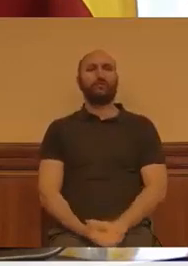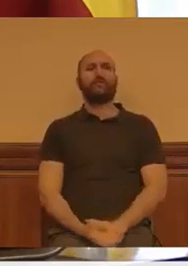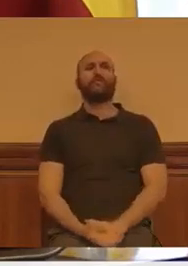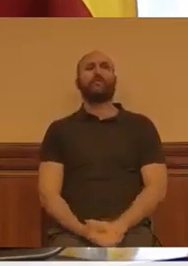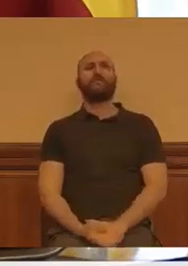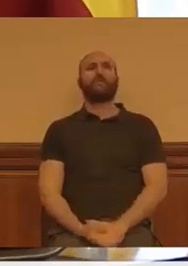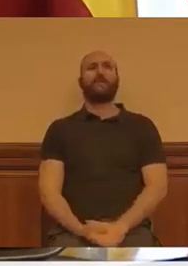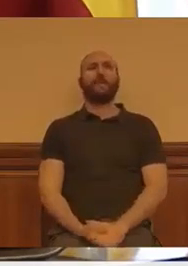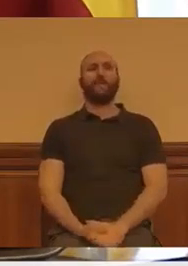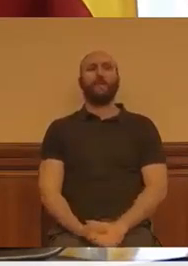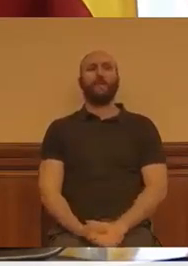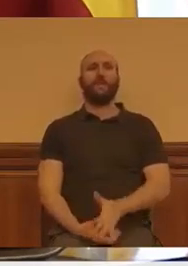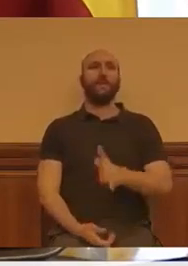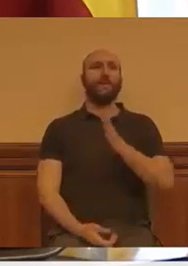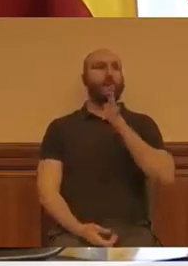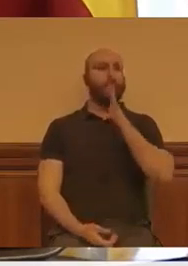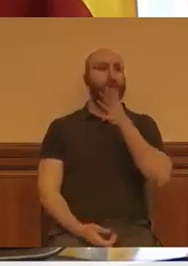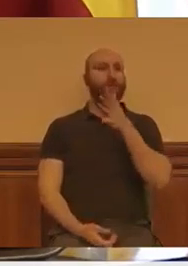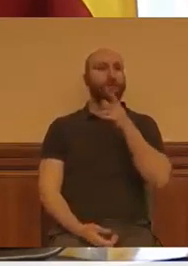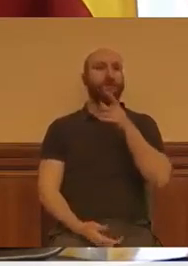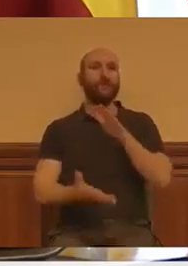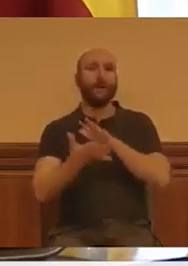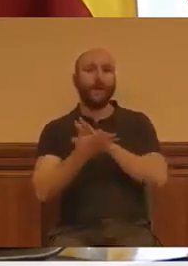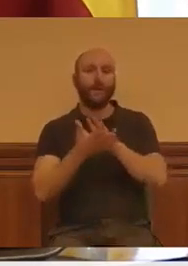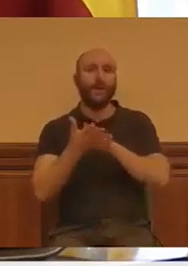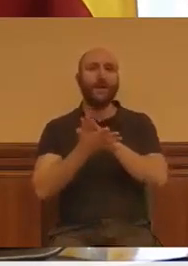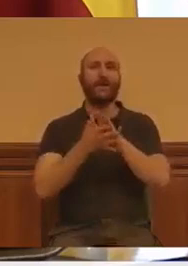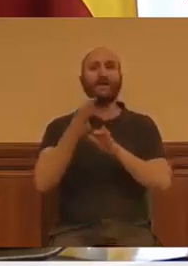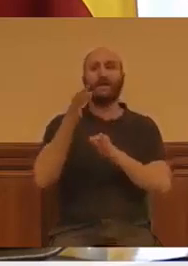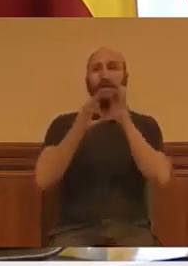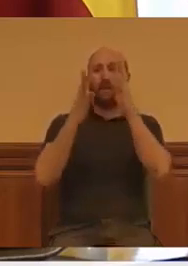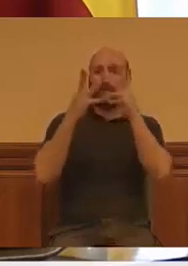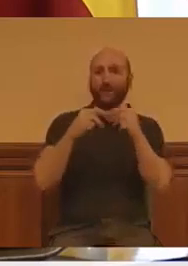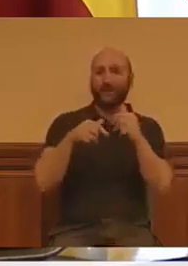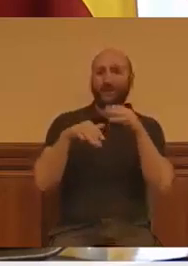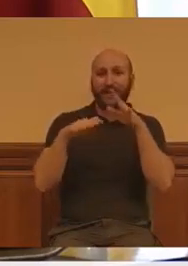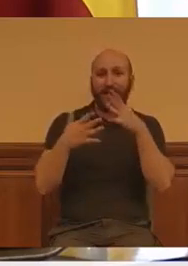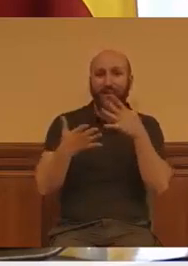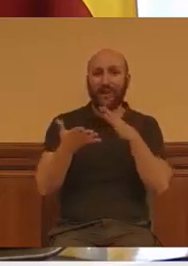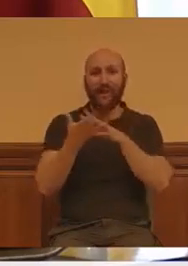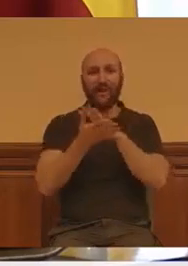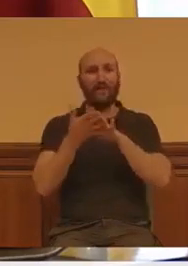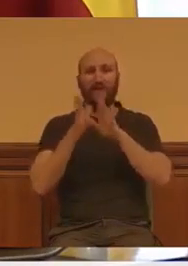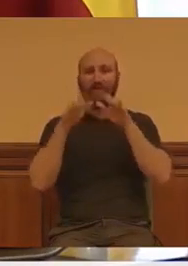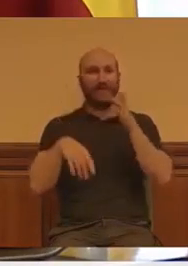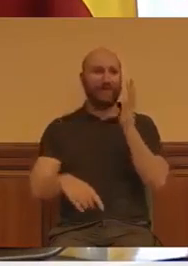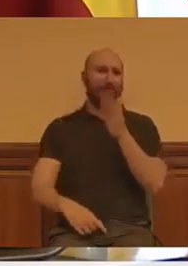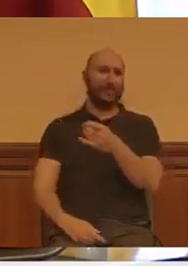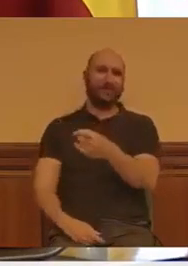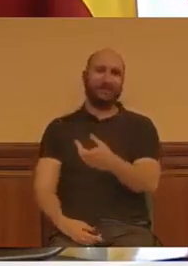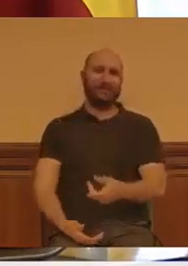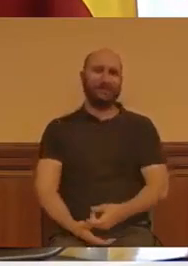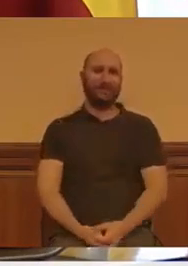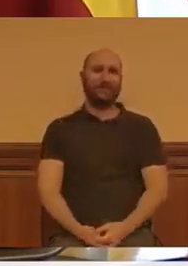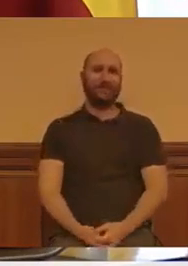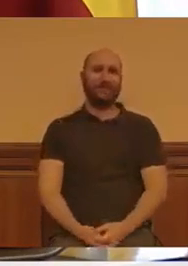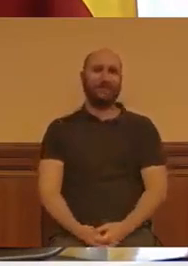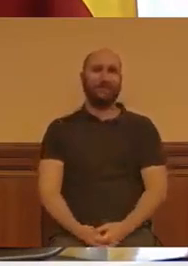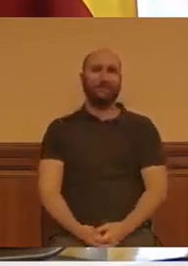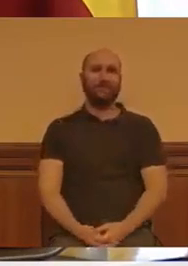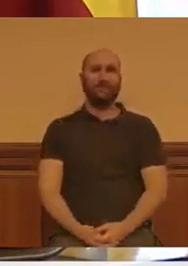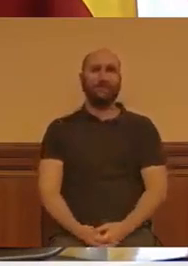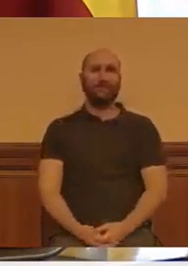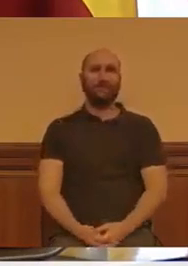que le convenga hablar del Tribunal de cuentas en este sentido. Pero yo sigo teniendo la duda,